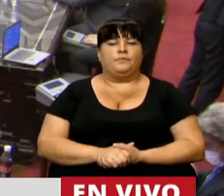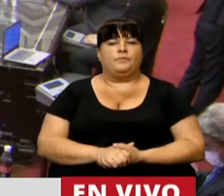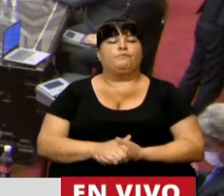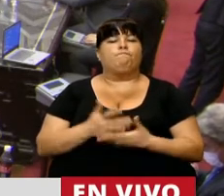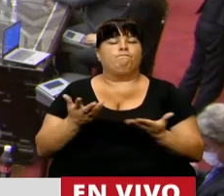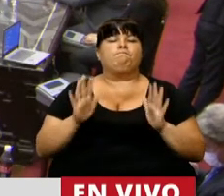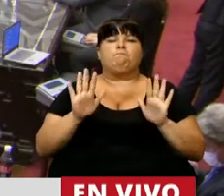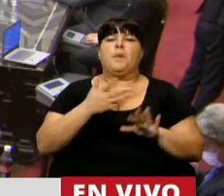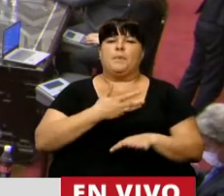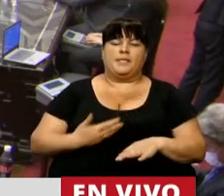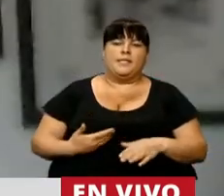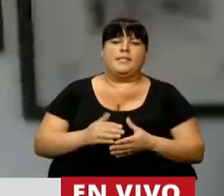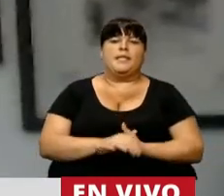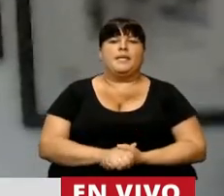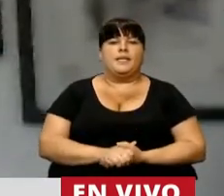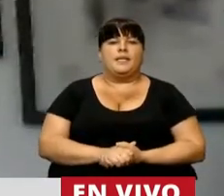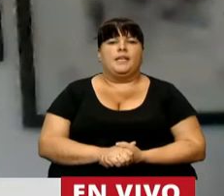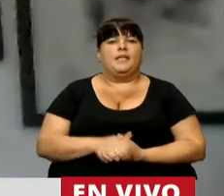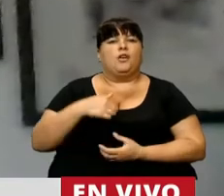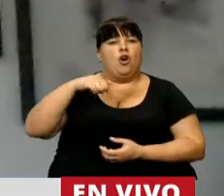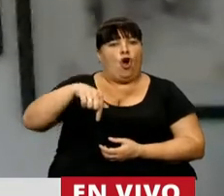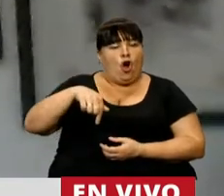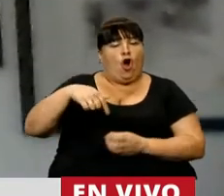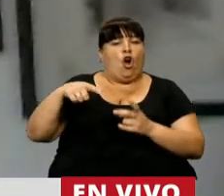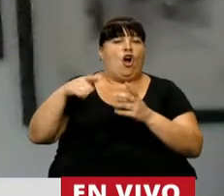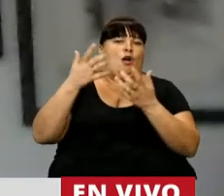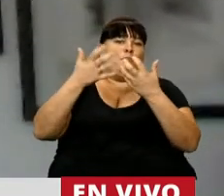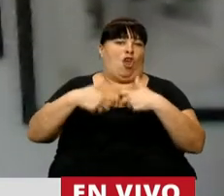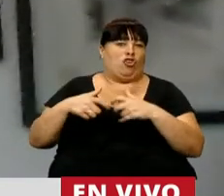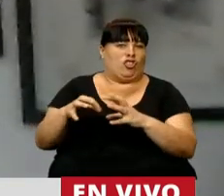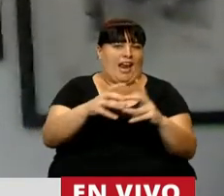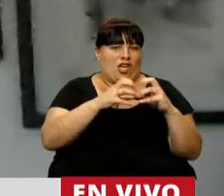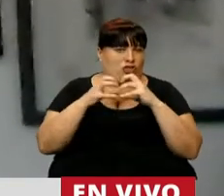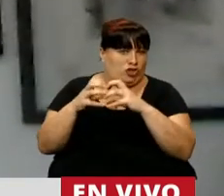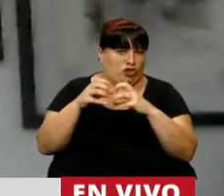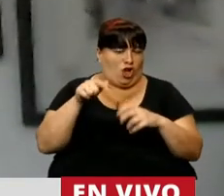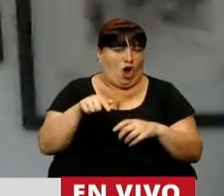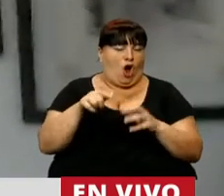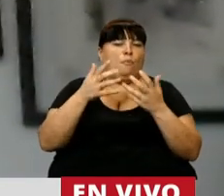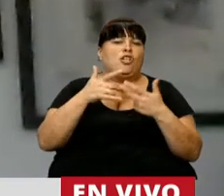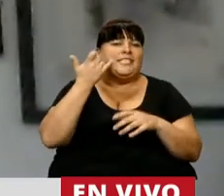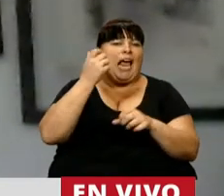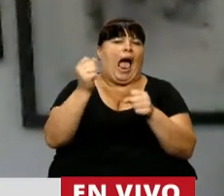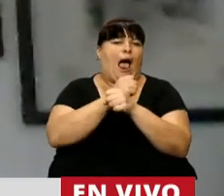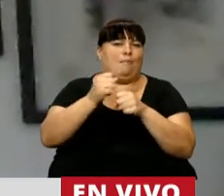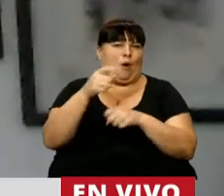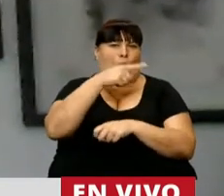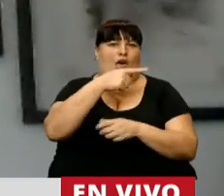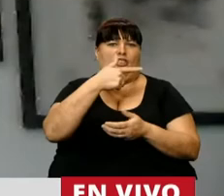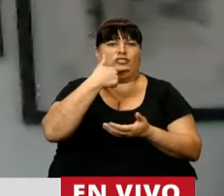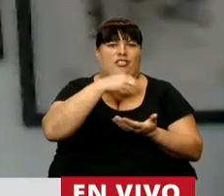Mire, presidente, estamos hoy para tratar este proyecto que tiene media sanción,